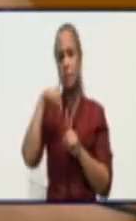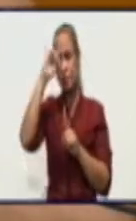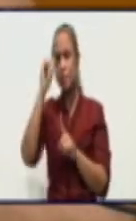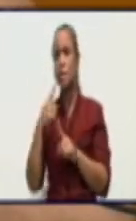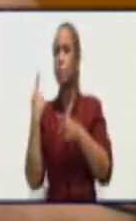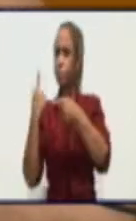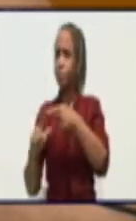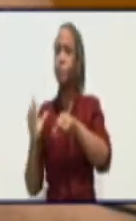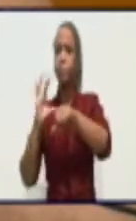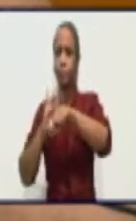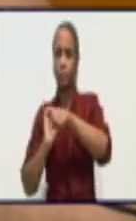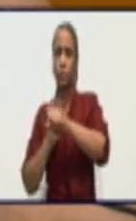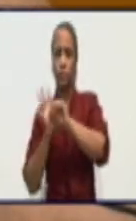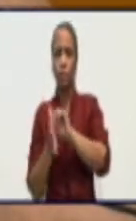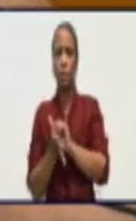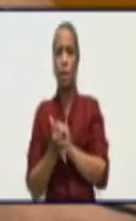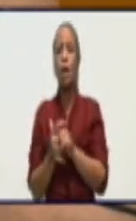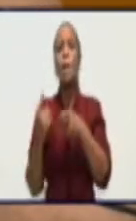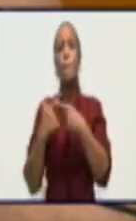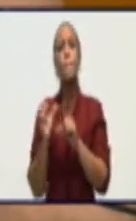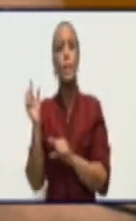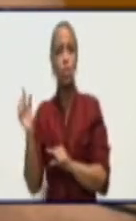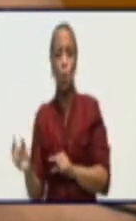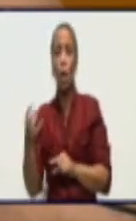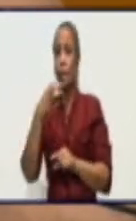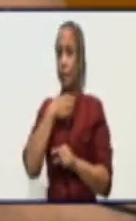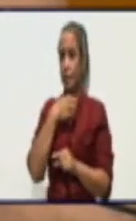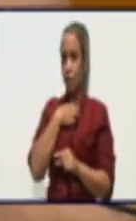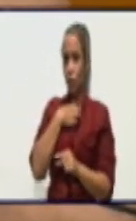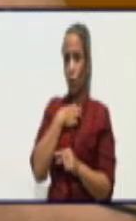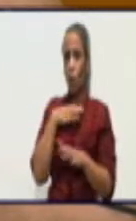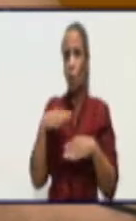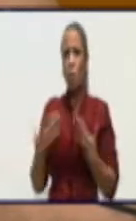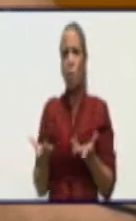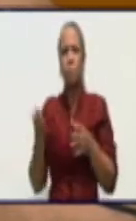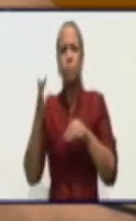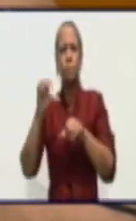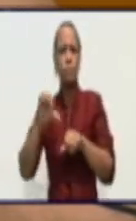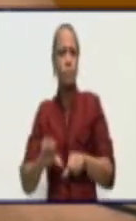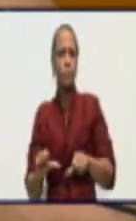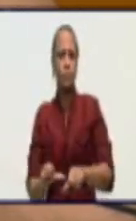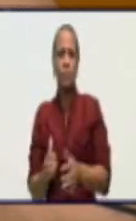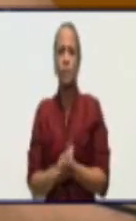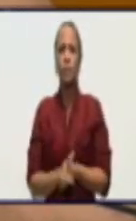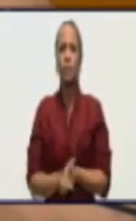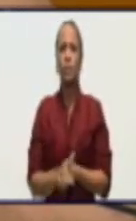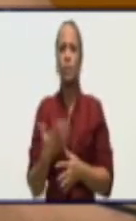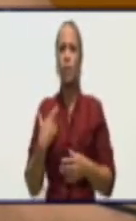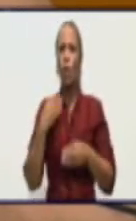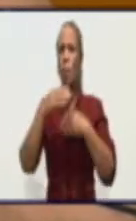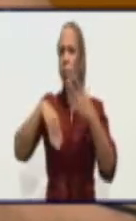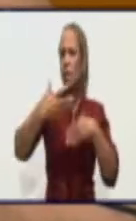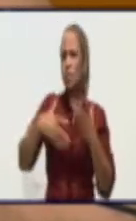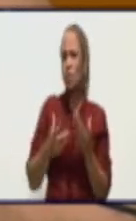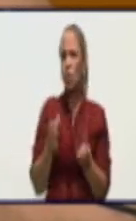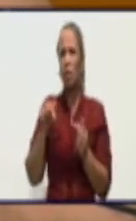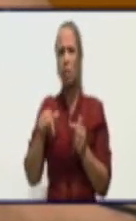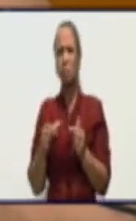prácticamente las personas que han tenido un desenlace fatal y han tenido complicaciones serias en la